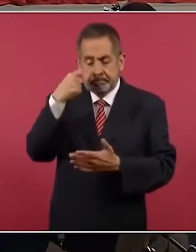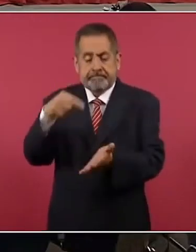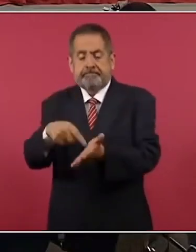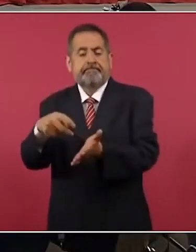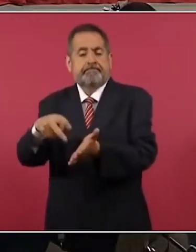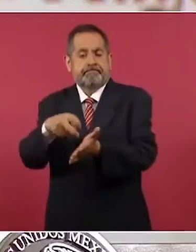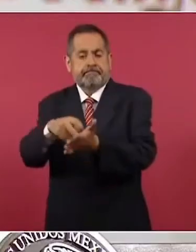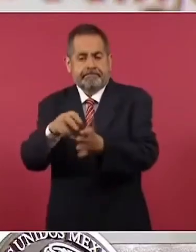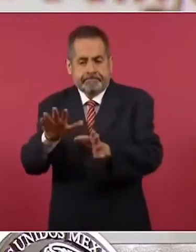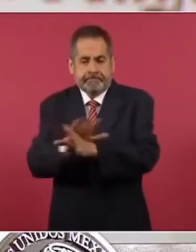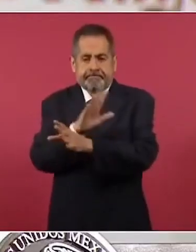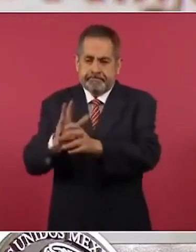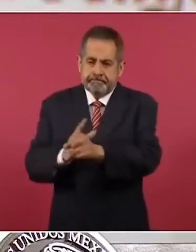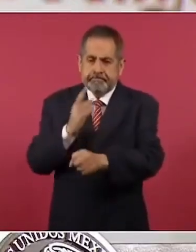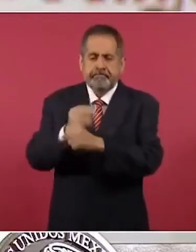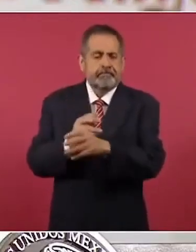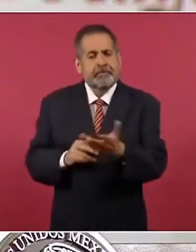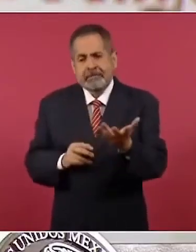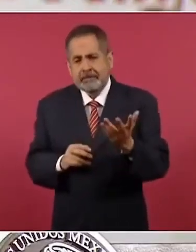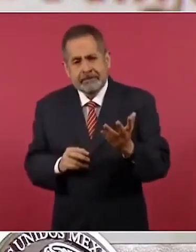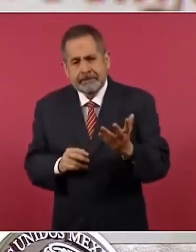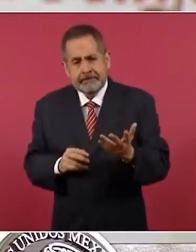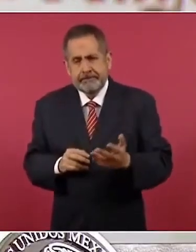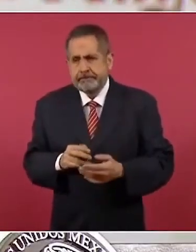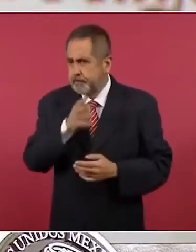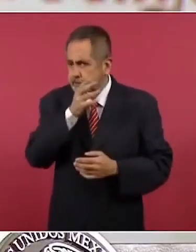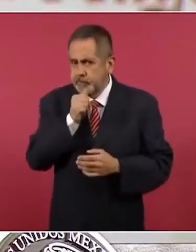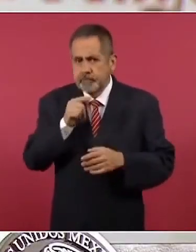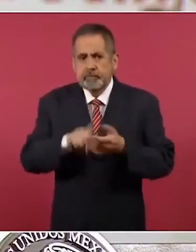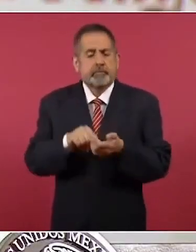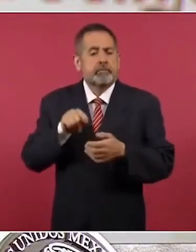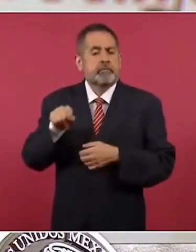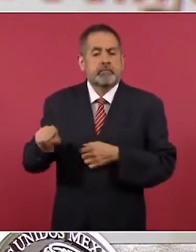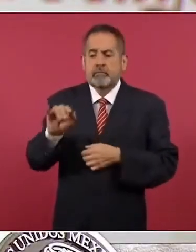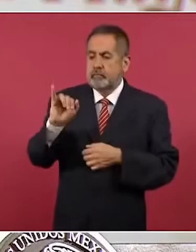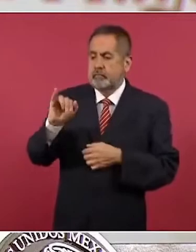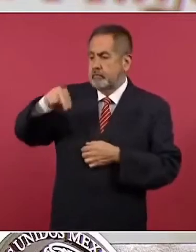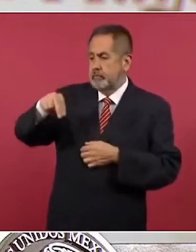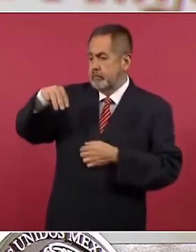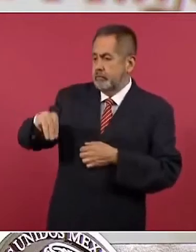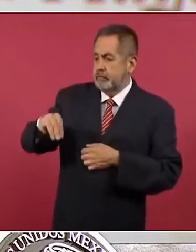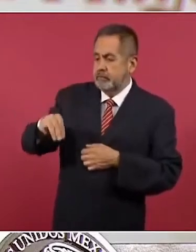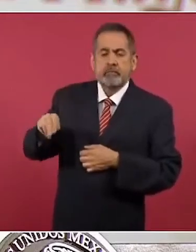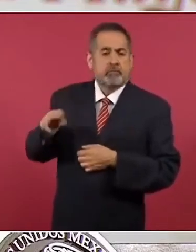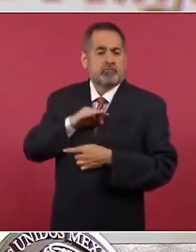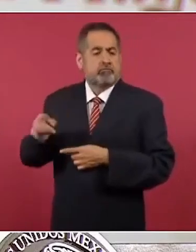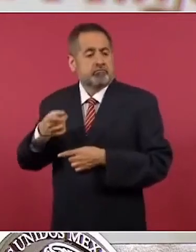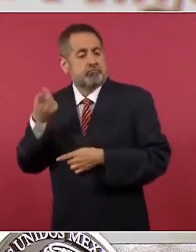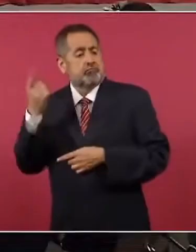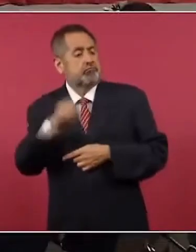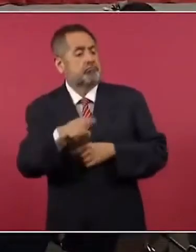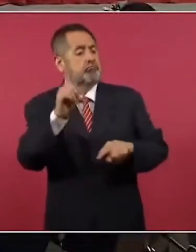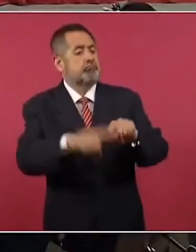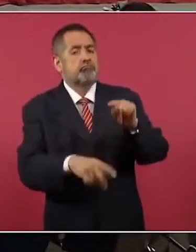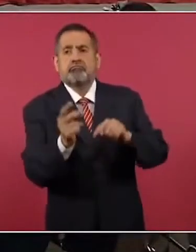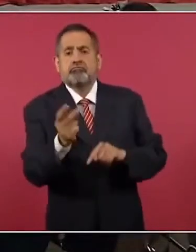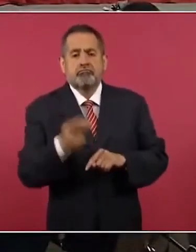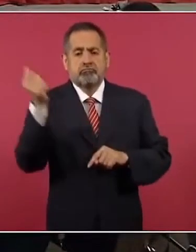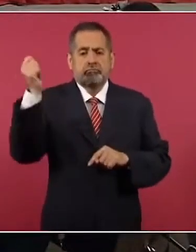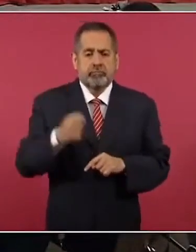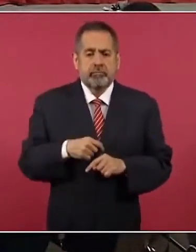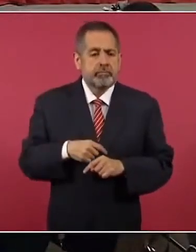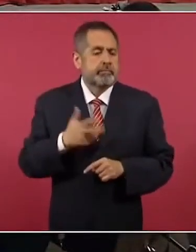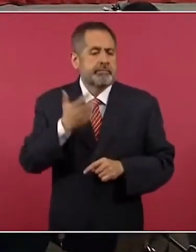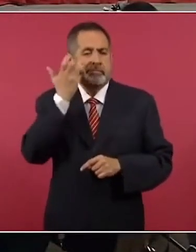la minuta y no tenga facultades. El Instituto Nacional de Migración ya no podrá ser usado nunca más